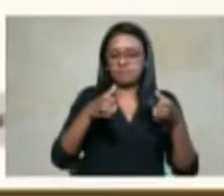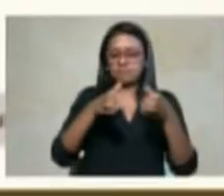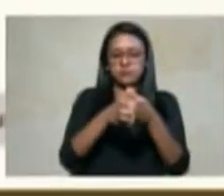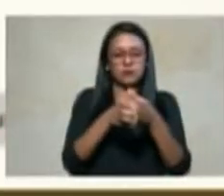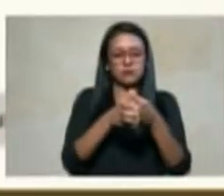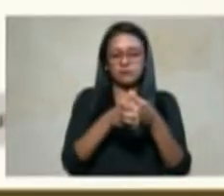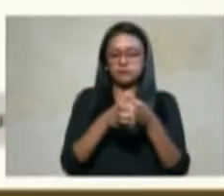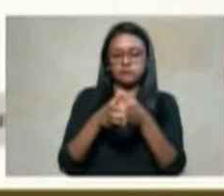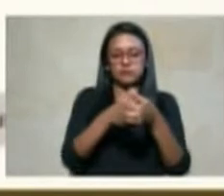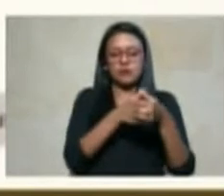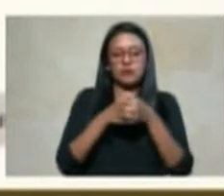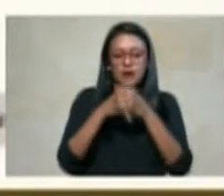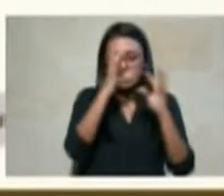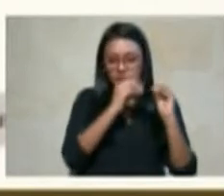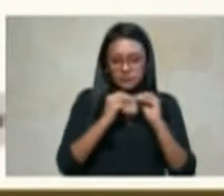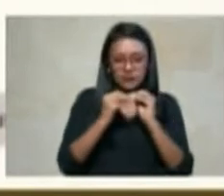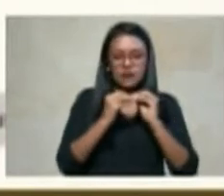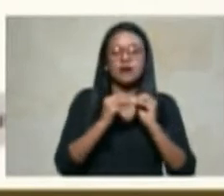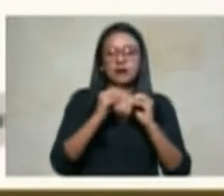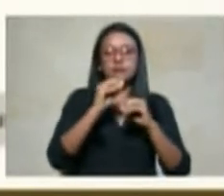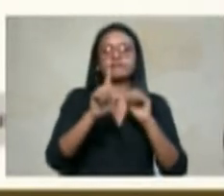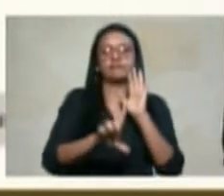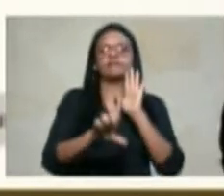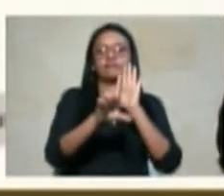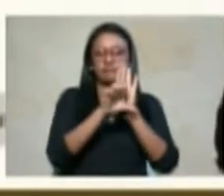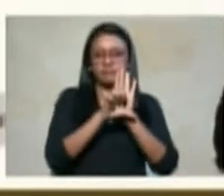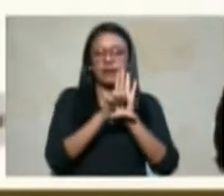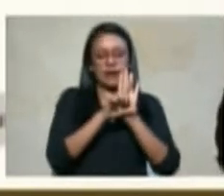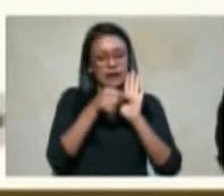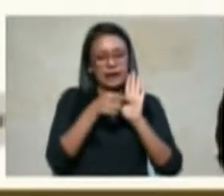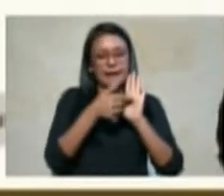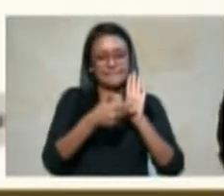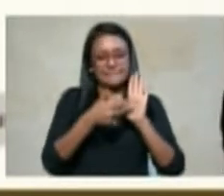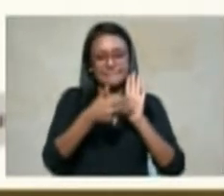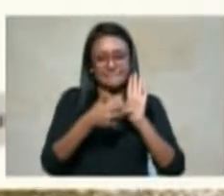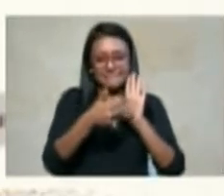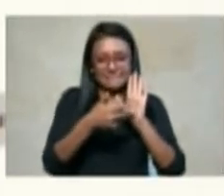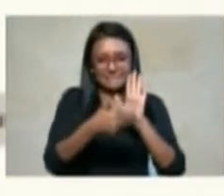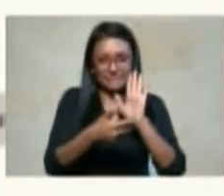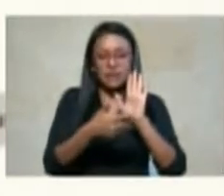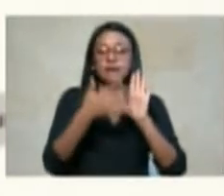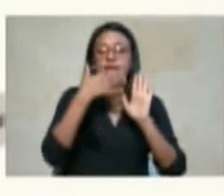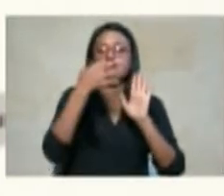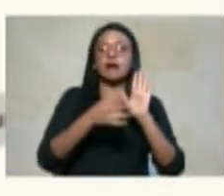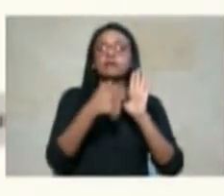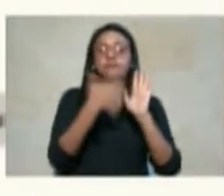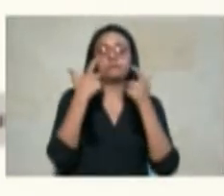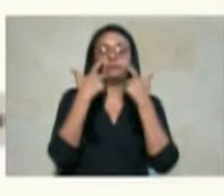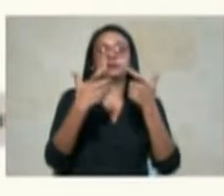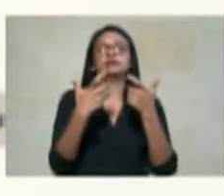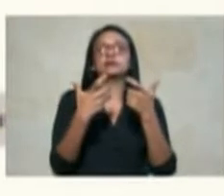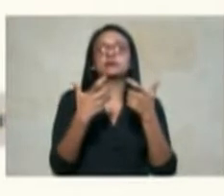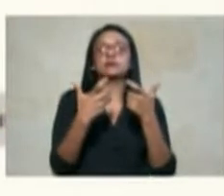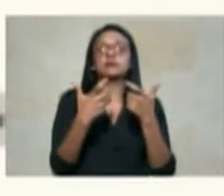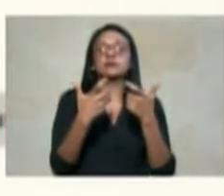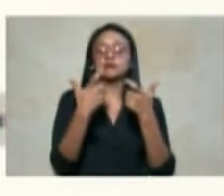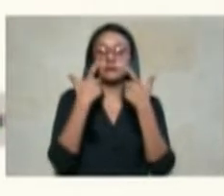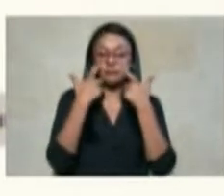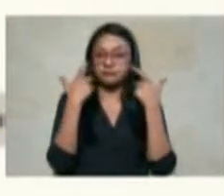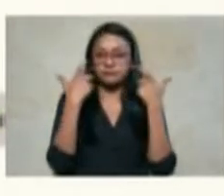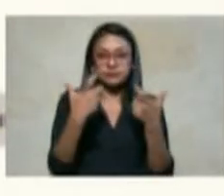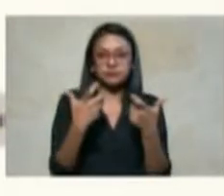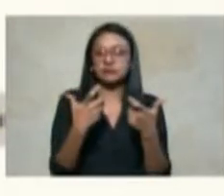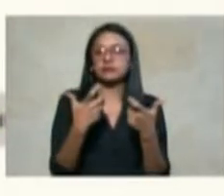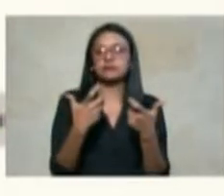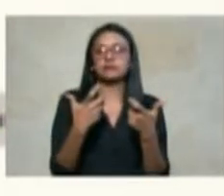litis comienza a trabarse y esto tiene una significación y una relevancia muy importante y